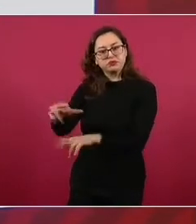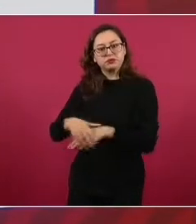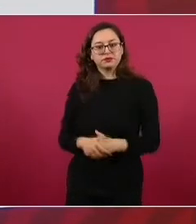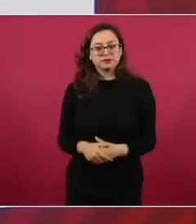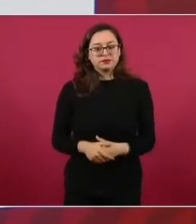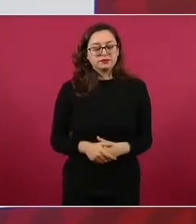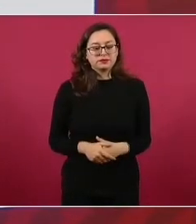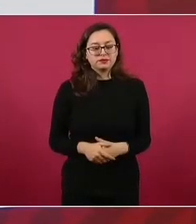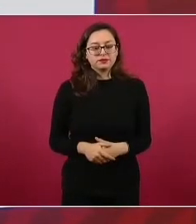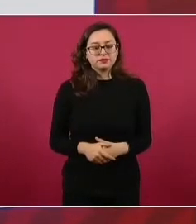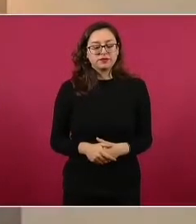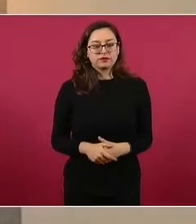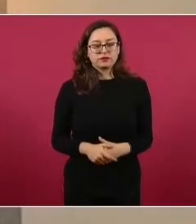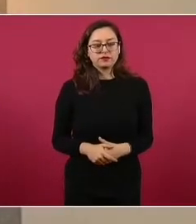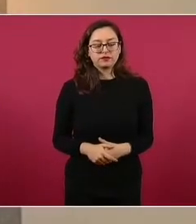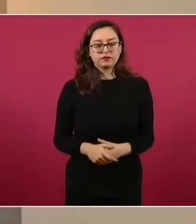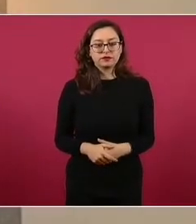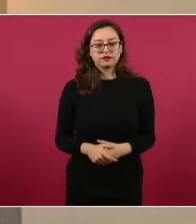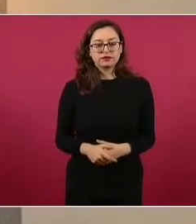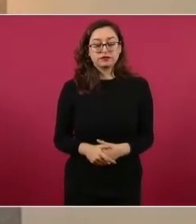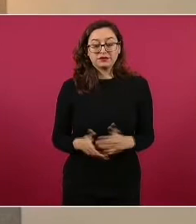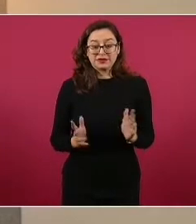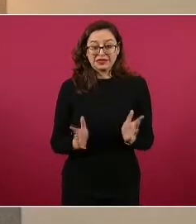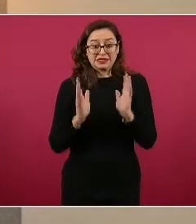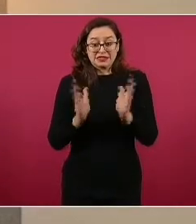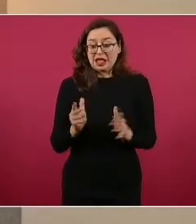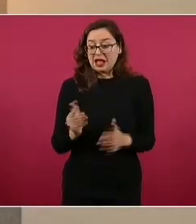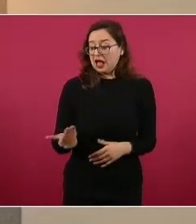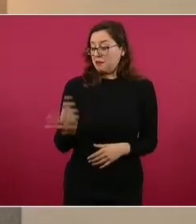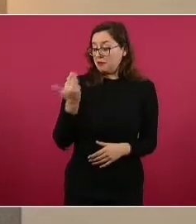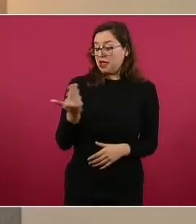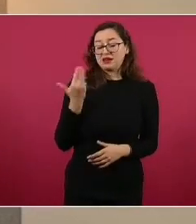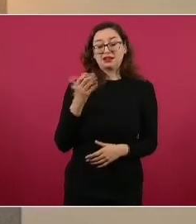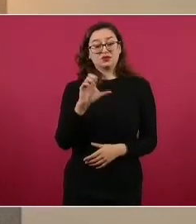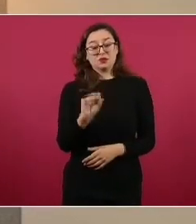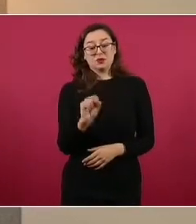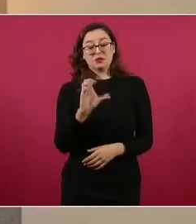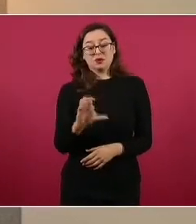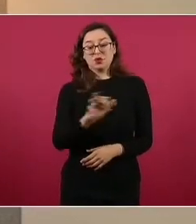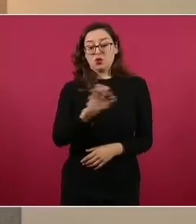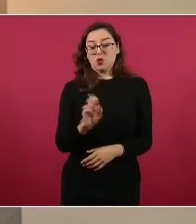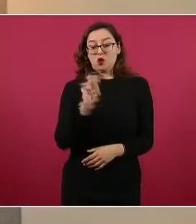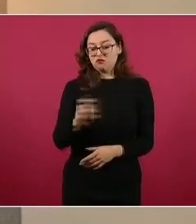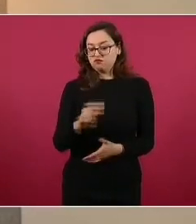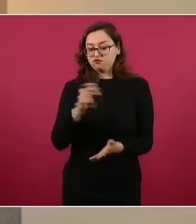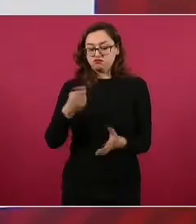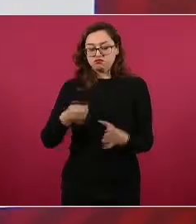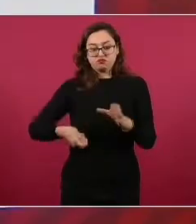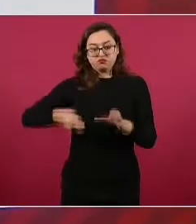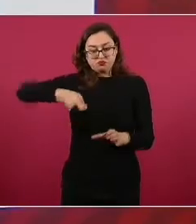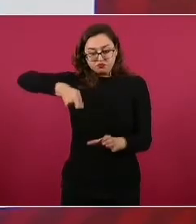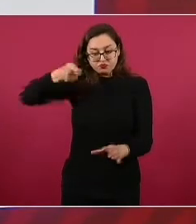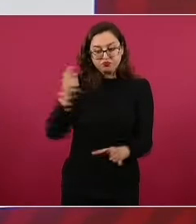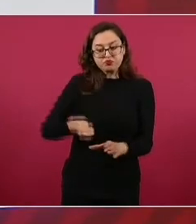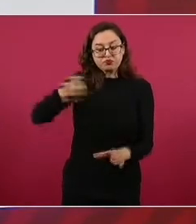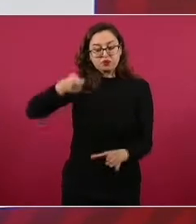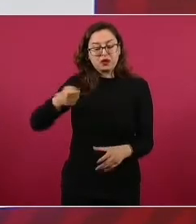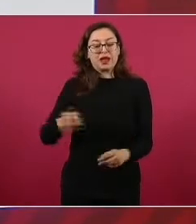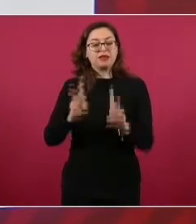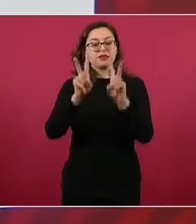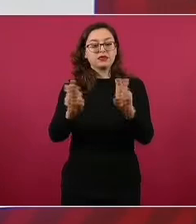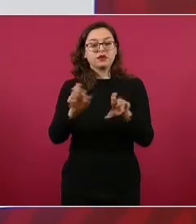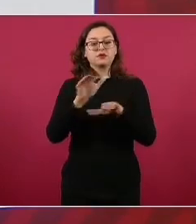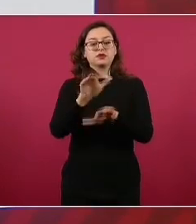acaba de resolver la Suprema Corte de Justicia lo que tiene que ver con la ley